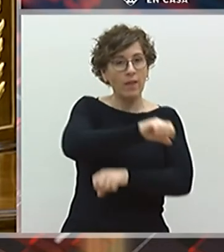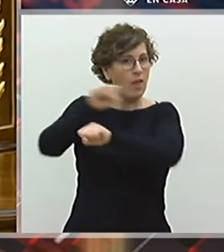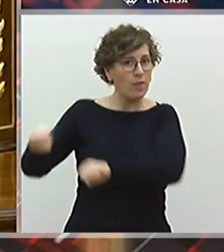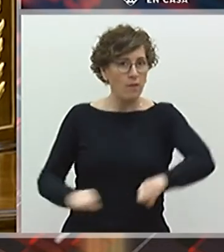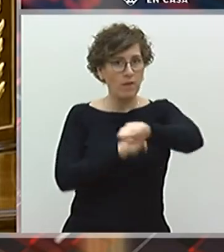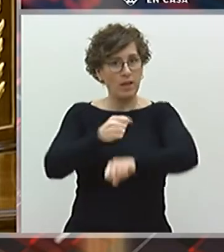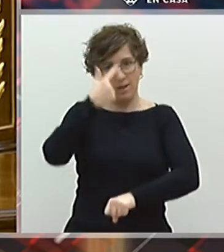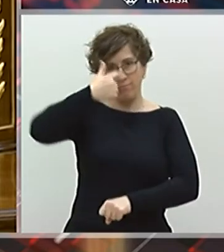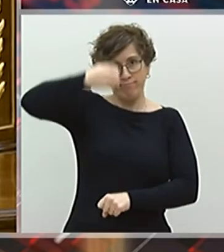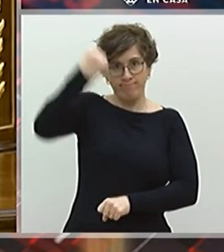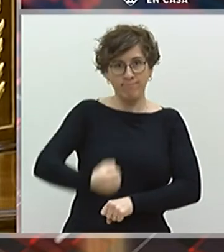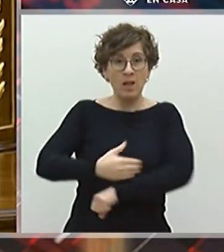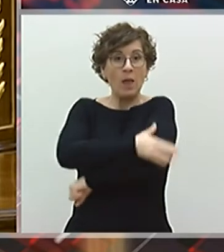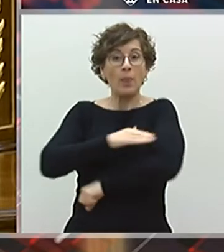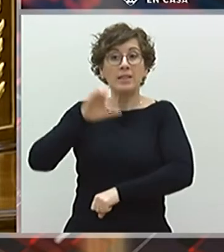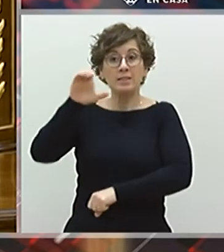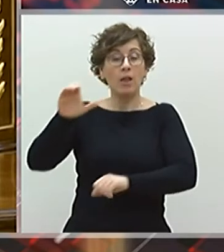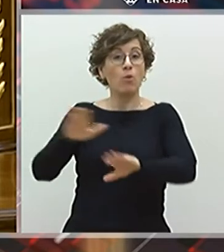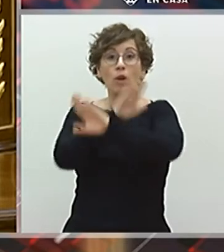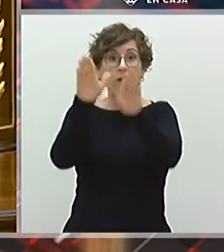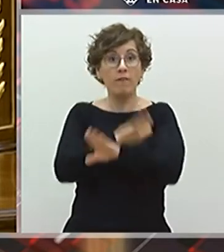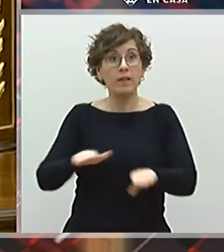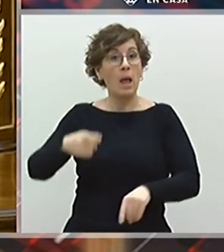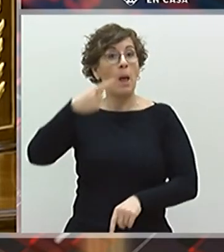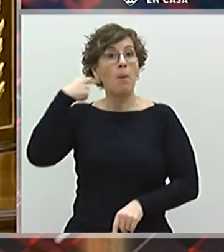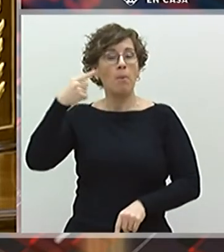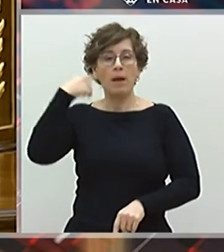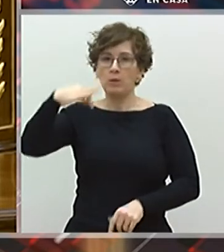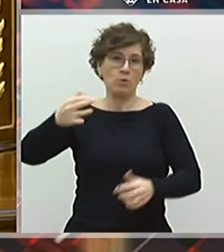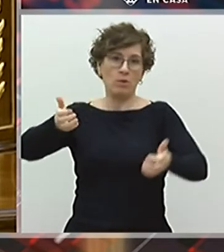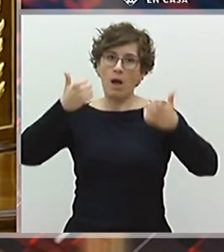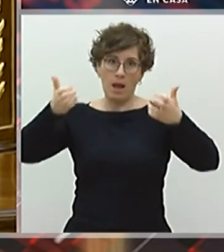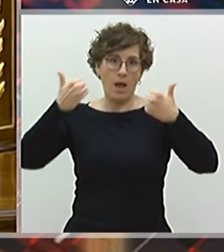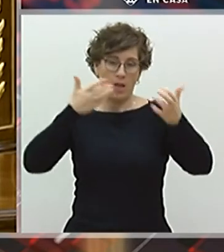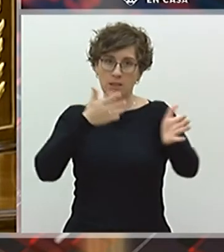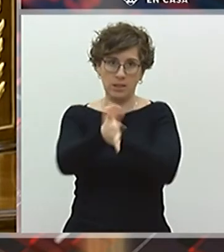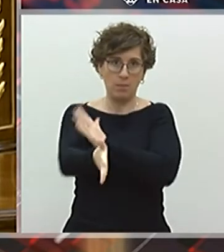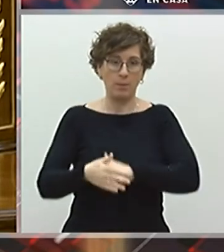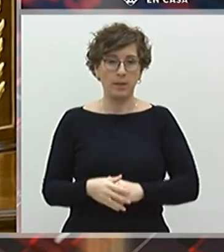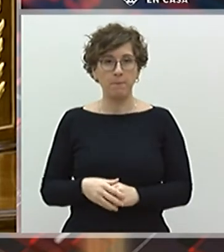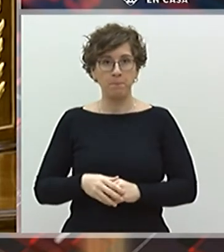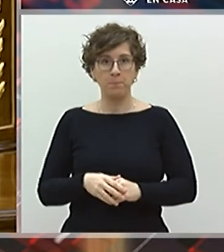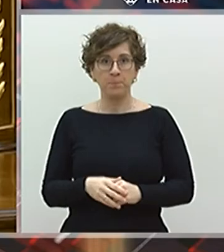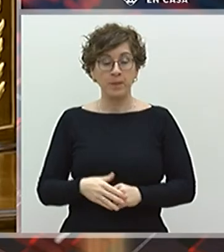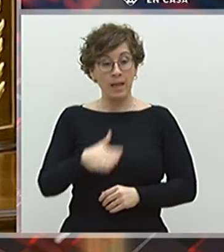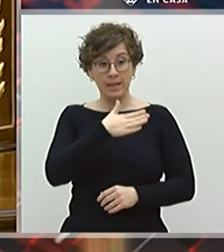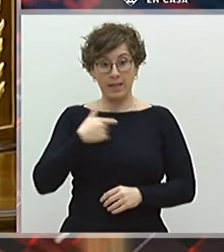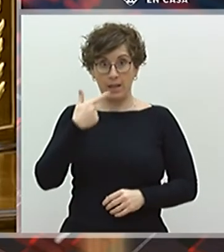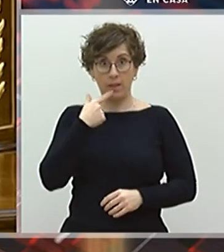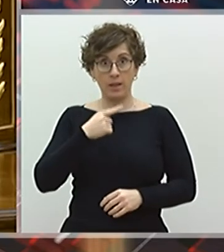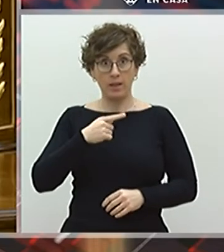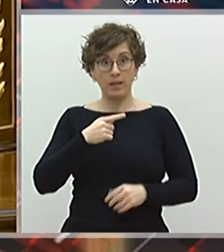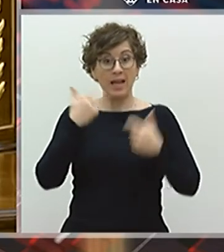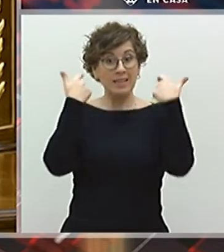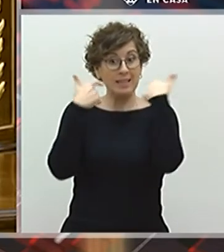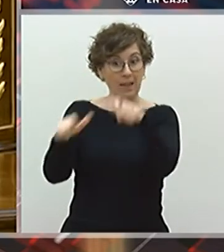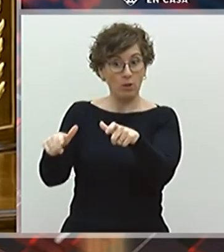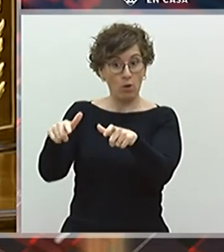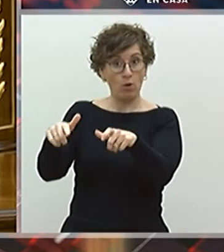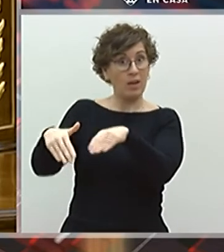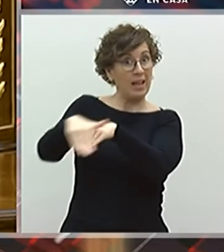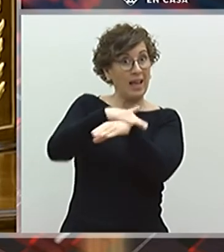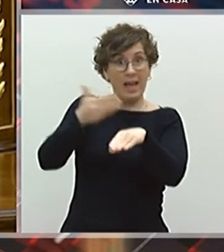banca siempre gana. En primer lugar, se acaba el confinamiento obligatorio para aquellos sectores que no son